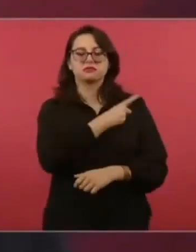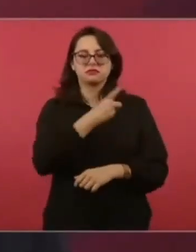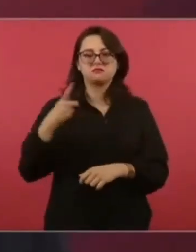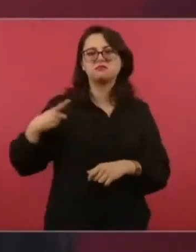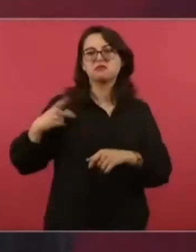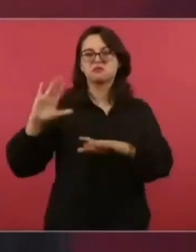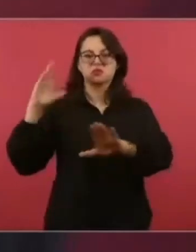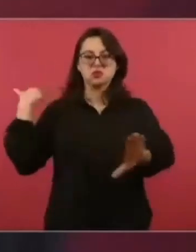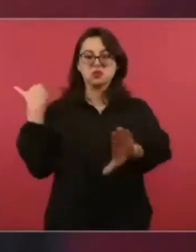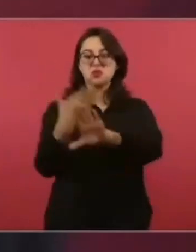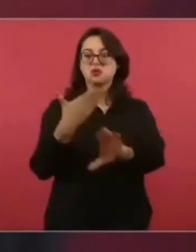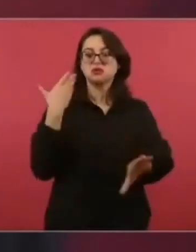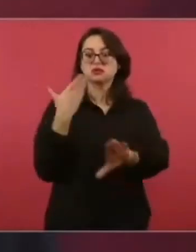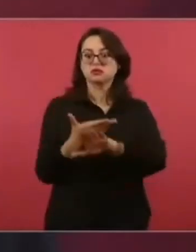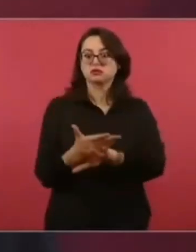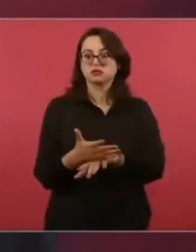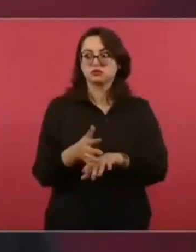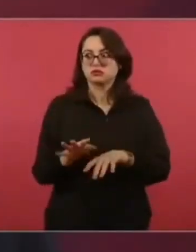Así.